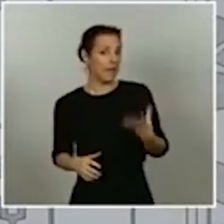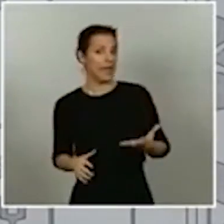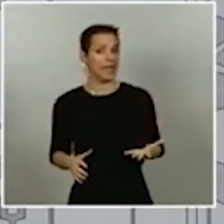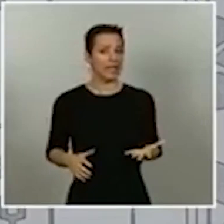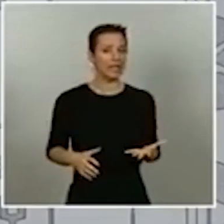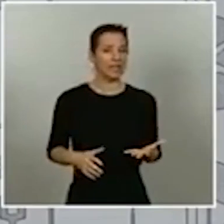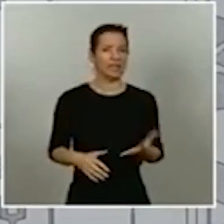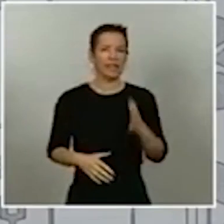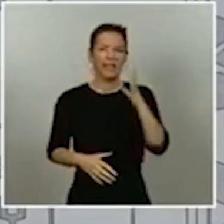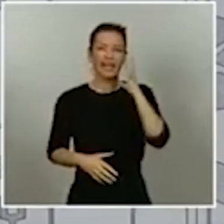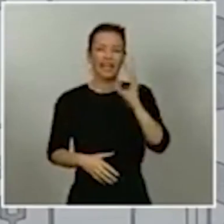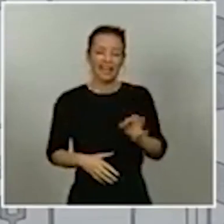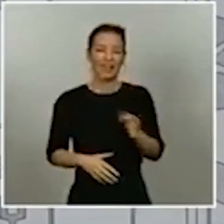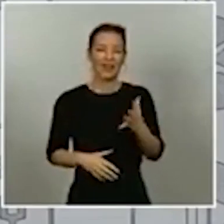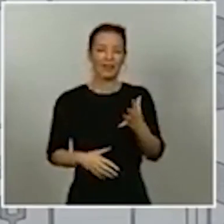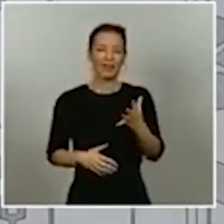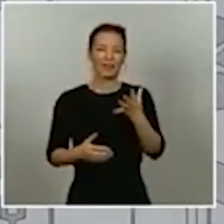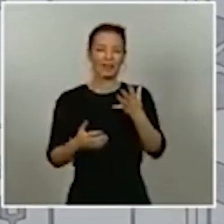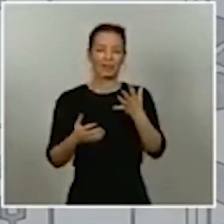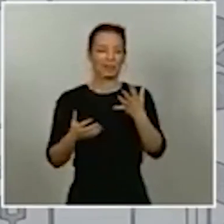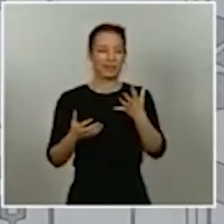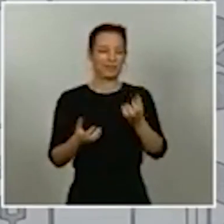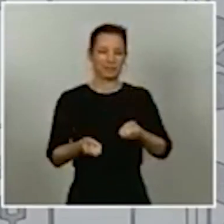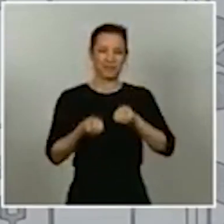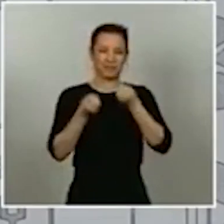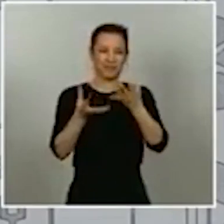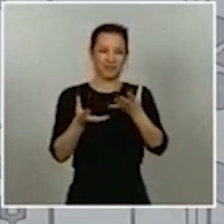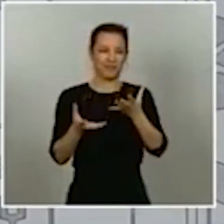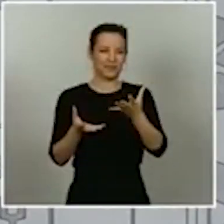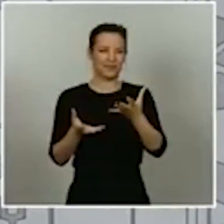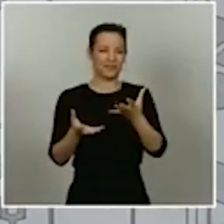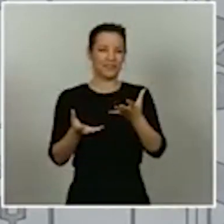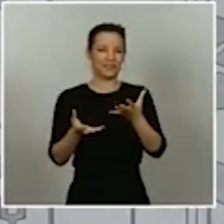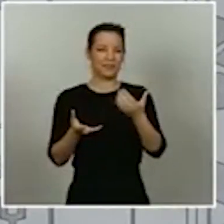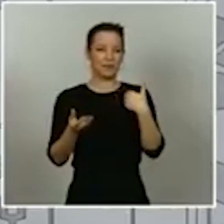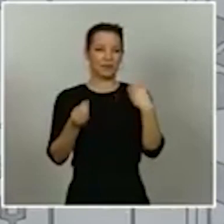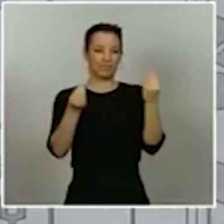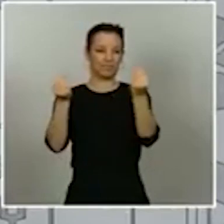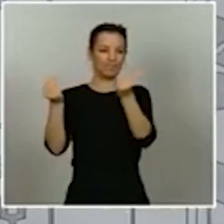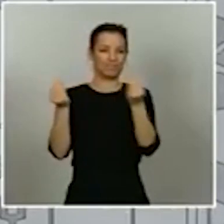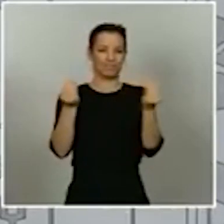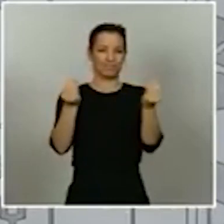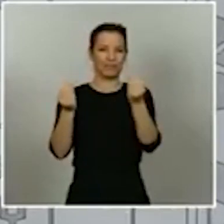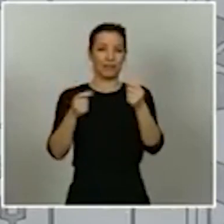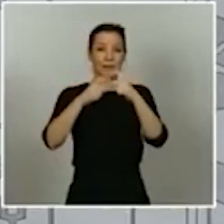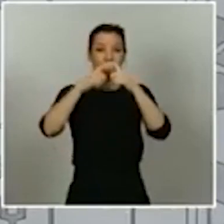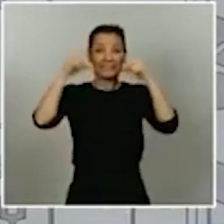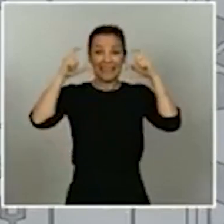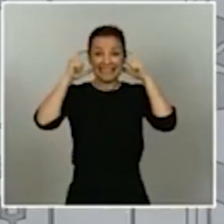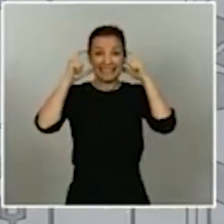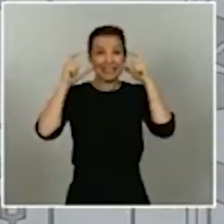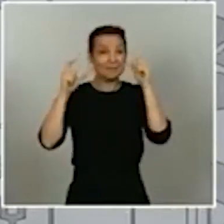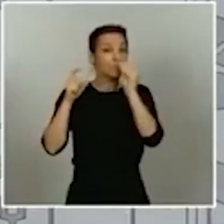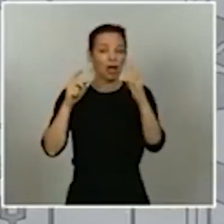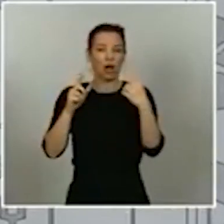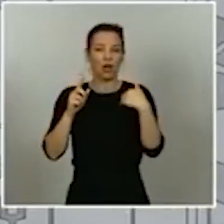una frase que se ha quedado un poco en el ambiente, que la mejor mascarilla son los dos metros de distancia. Pero, en todo caso, la